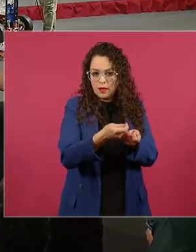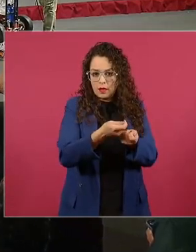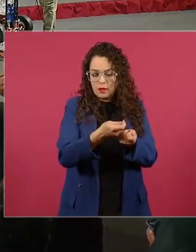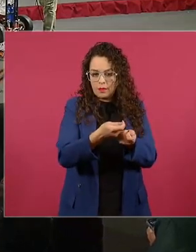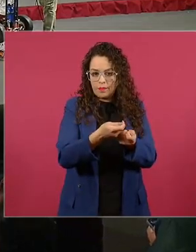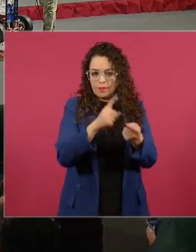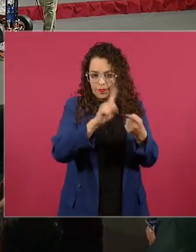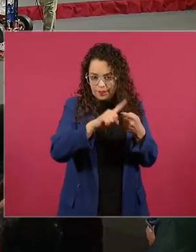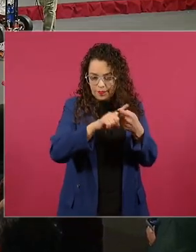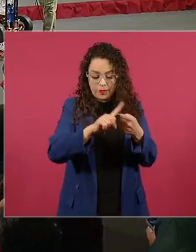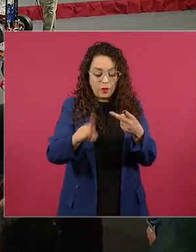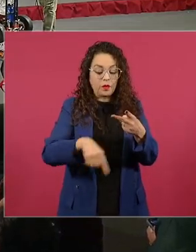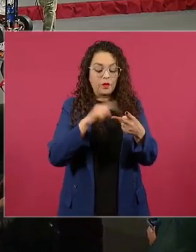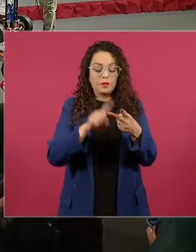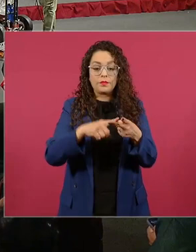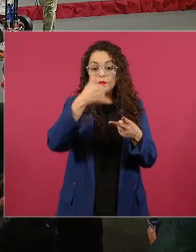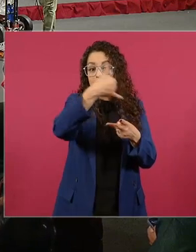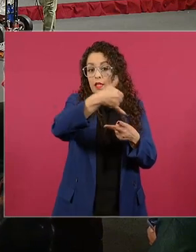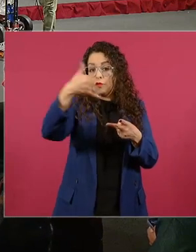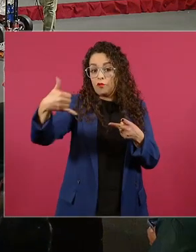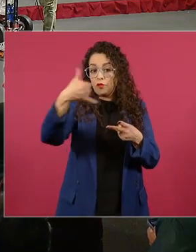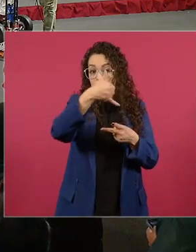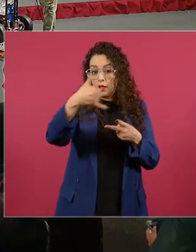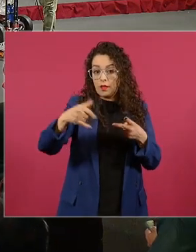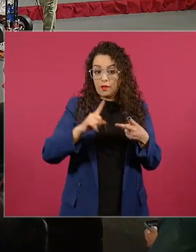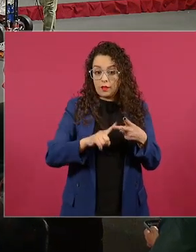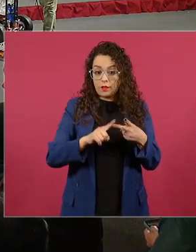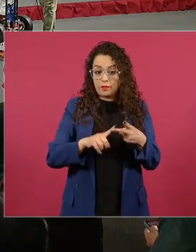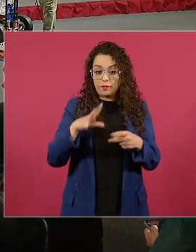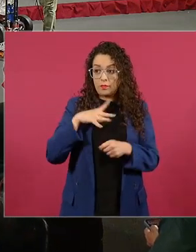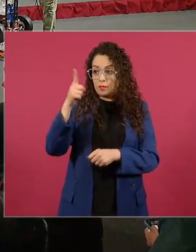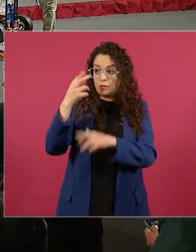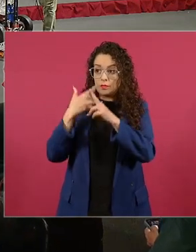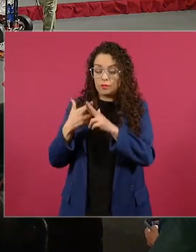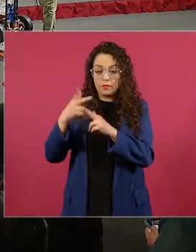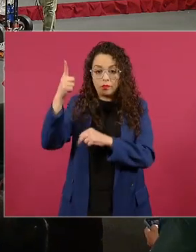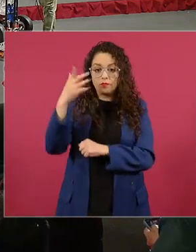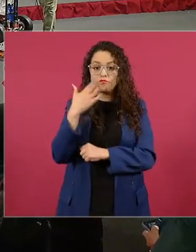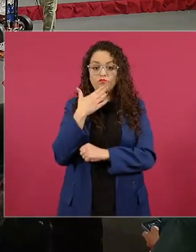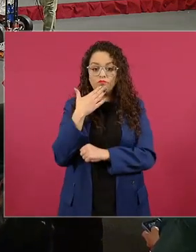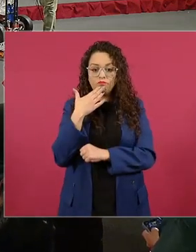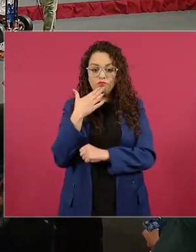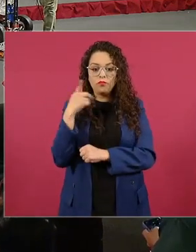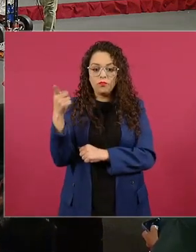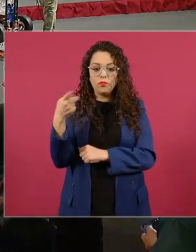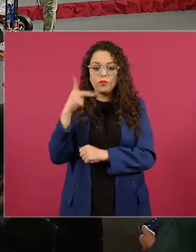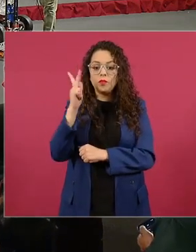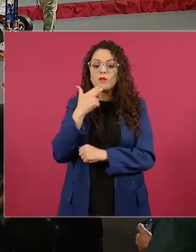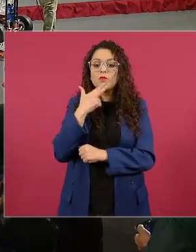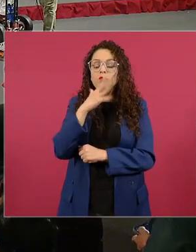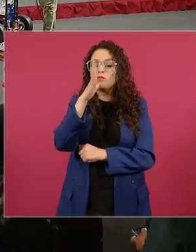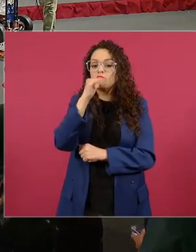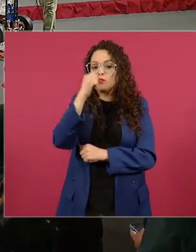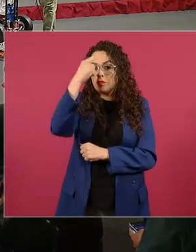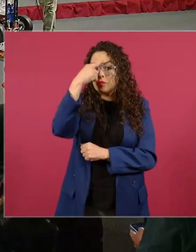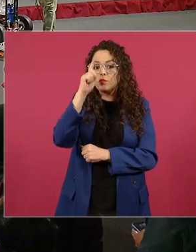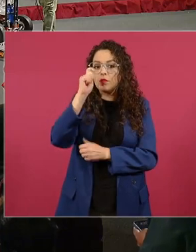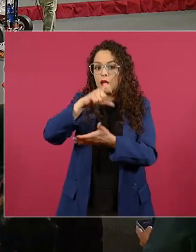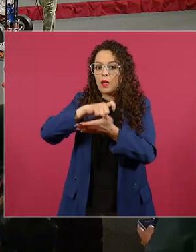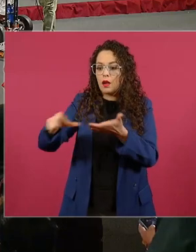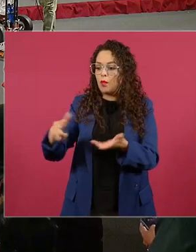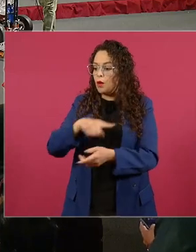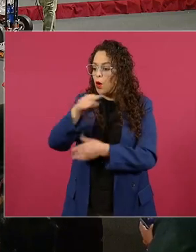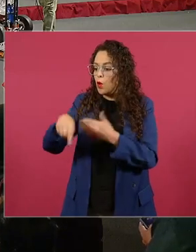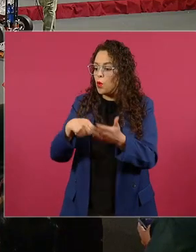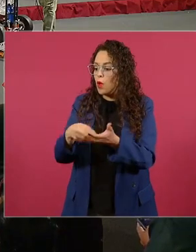Infonavit pudiera recurrir a estos vastos recursos de que dispone y que no puede utilizar para adquirir reservas territoriales que